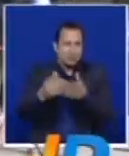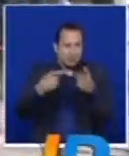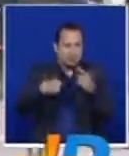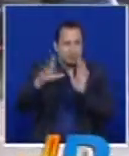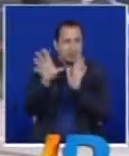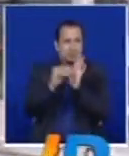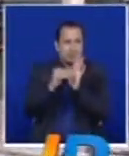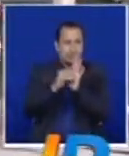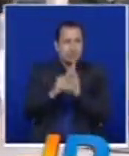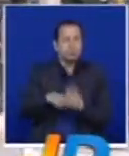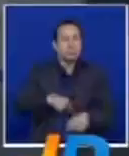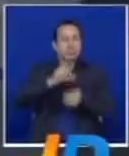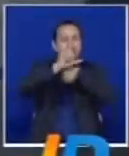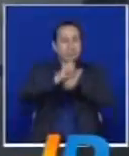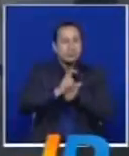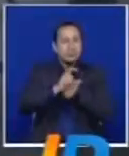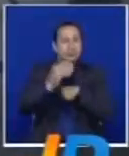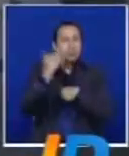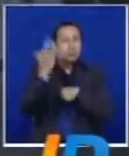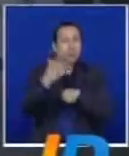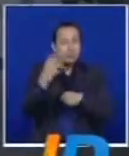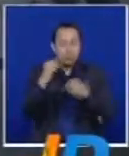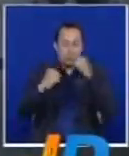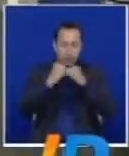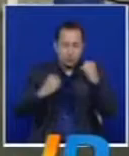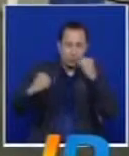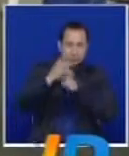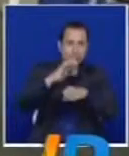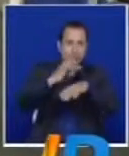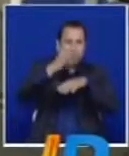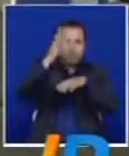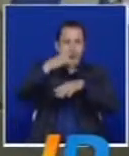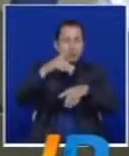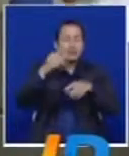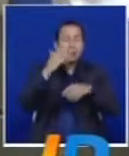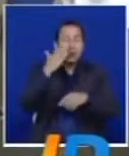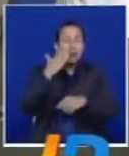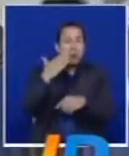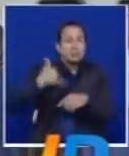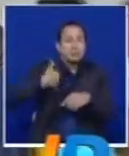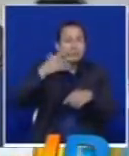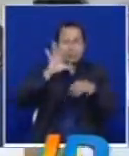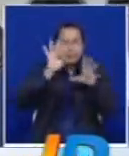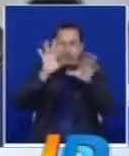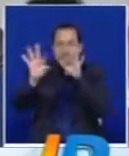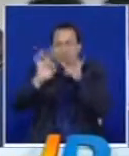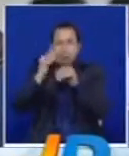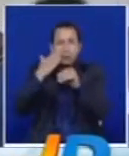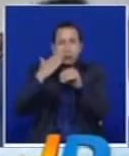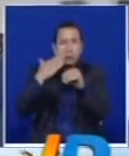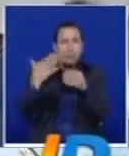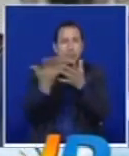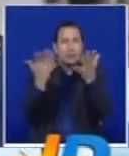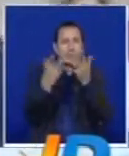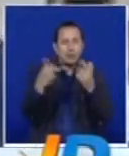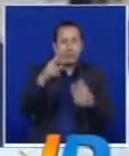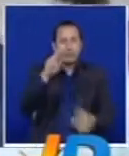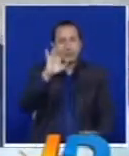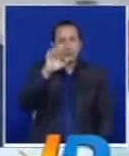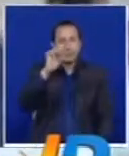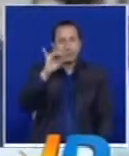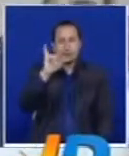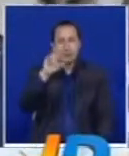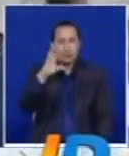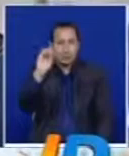en el torneo Guantes de Oro. Competencia que sirve para seleccionar las nuevas figuras con puños de oro. Vienen jóvenes del barrio El Retiro y acá